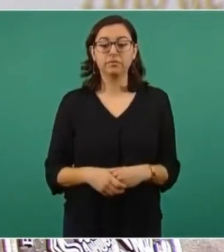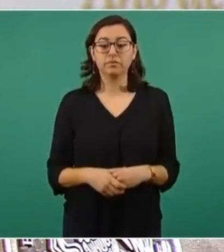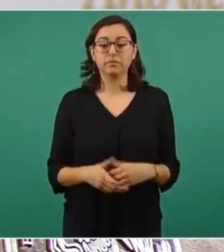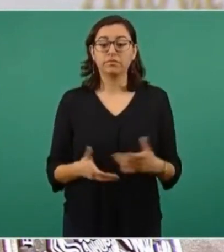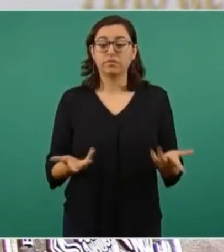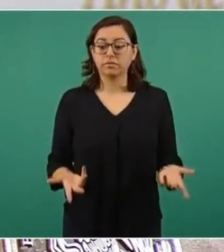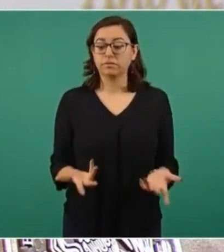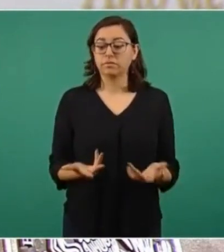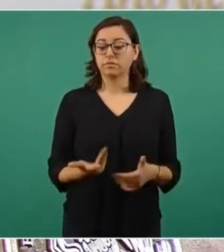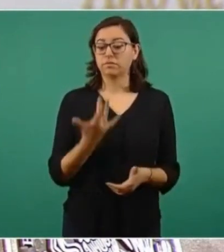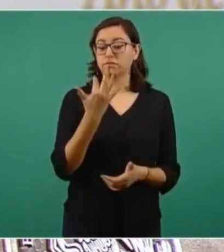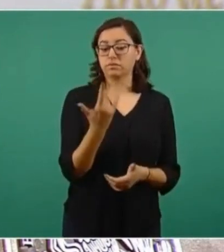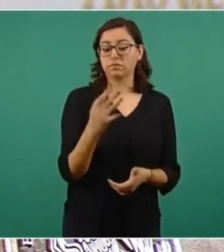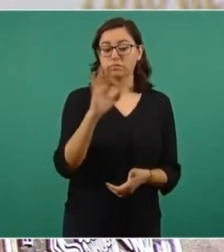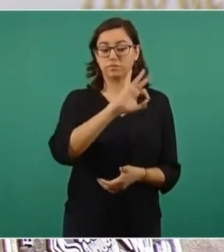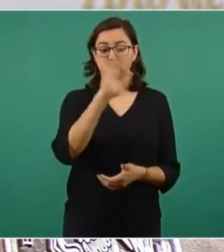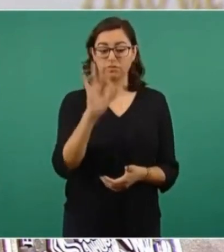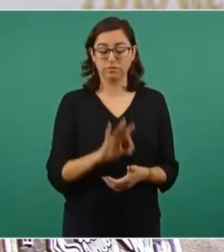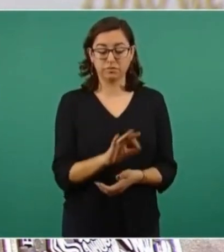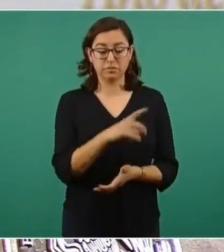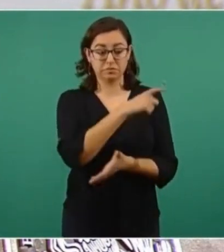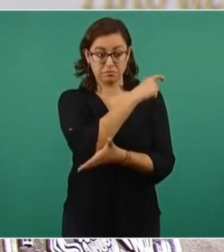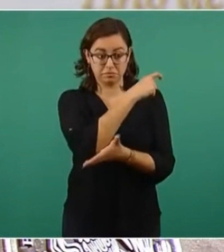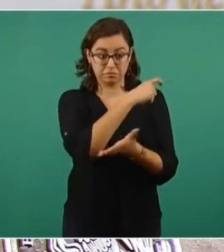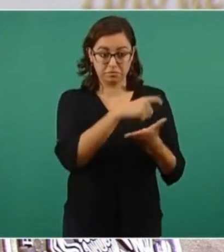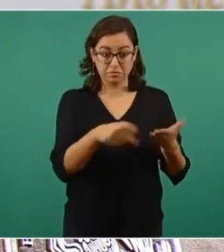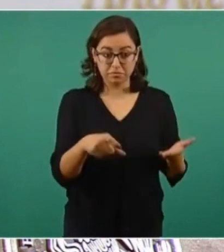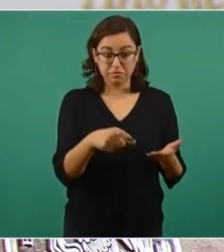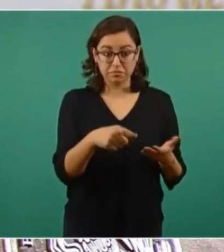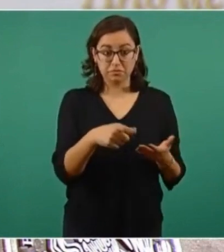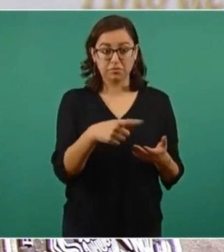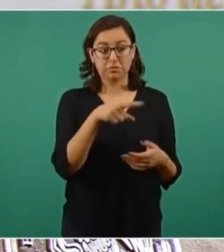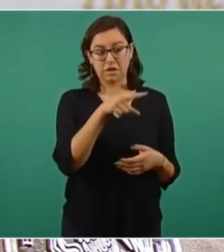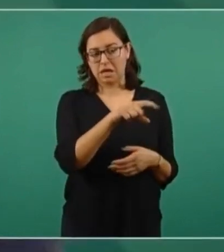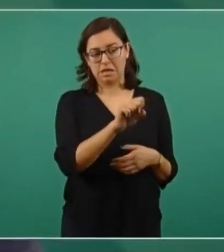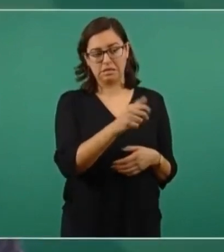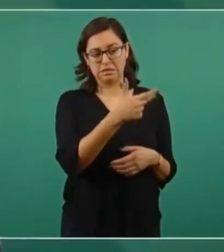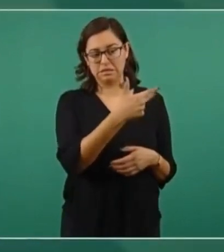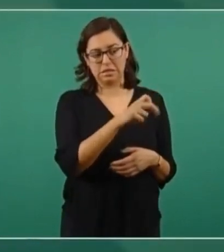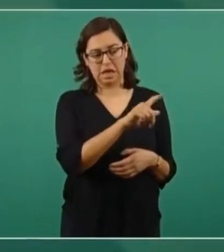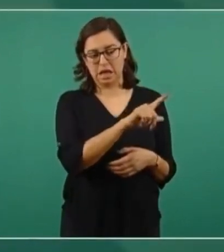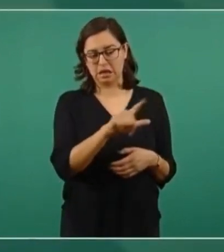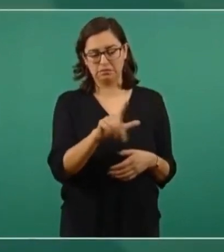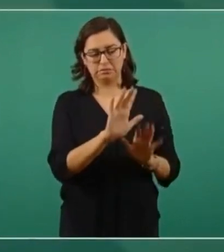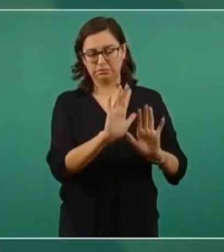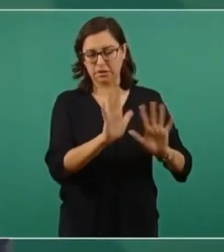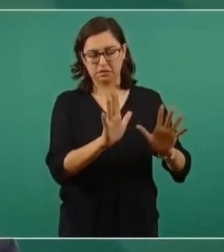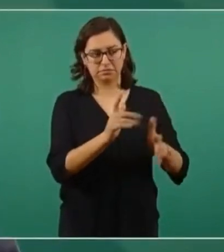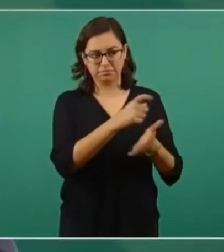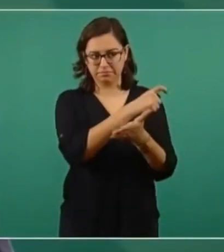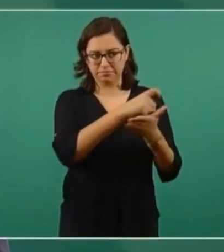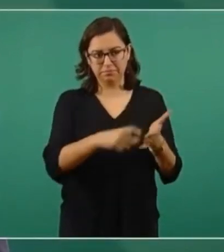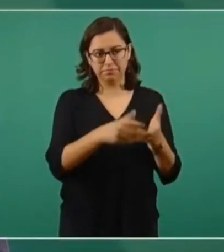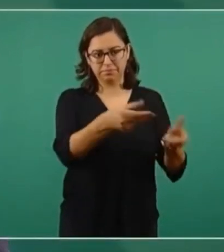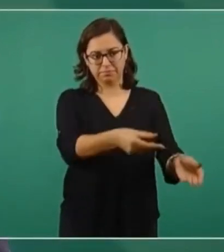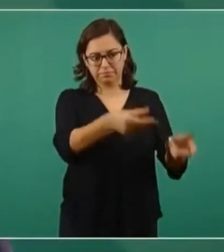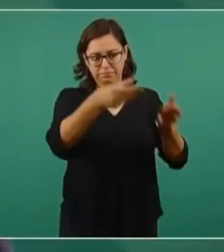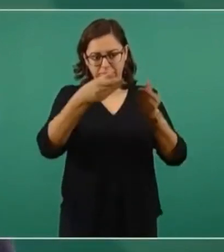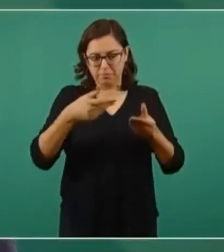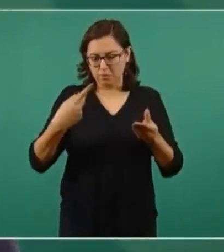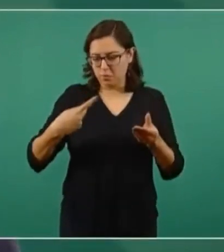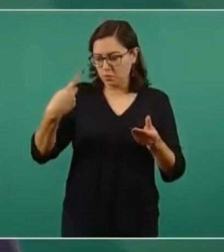.005 por ciento de participación de Shell en la refinería será un paso muy importante